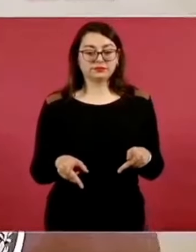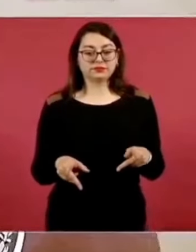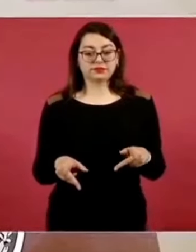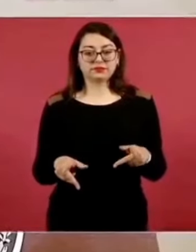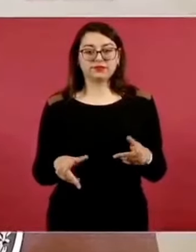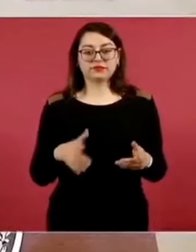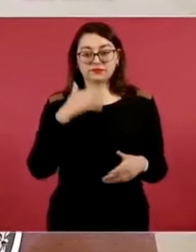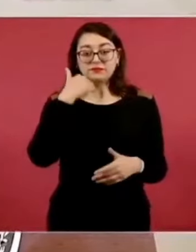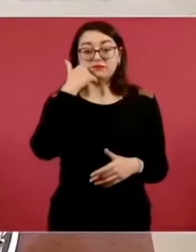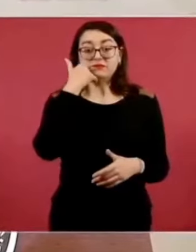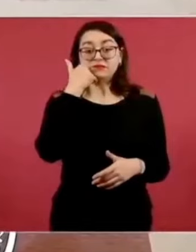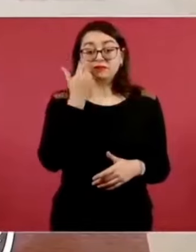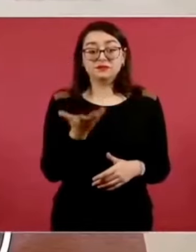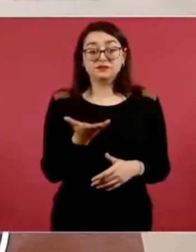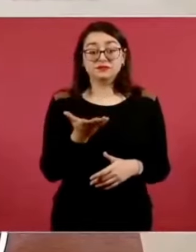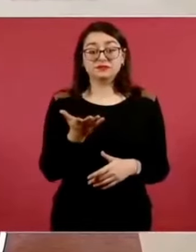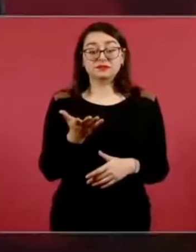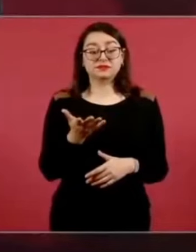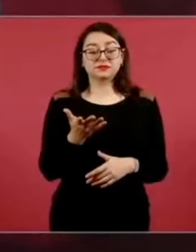quisiera que yo me quedara.